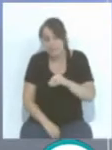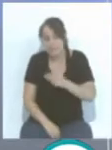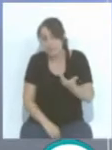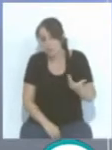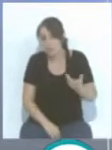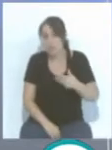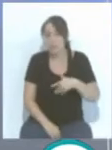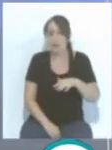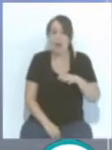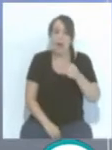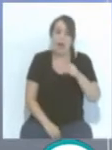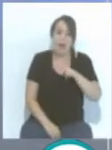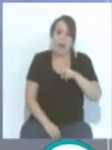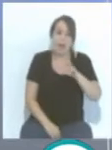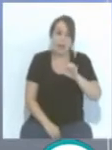que era Fernando Arévalo,